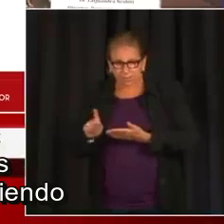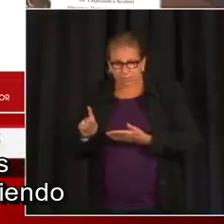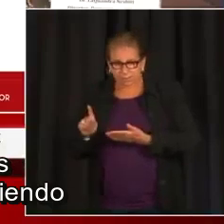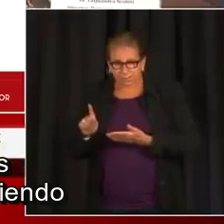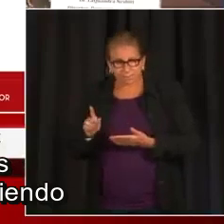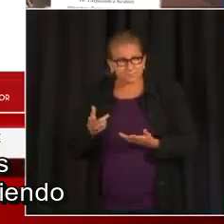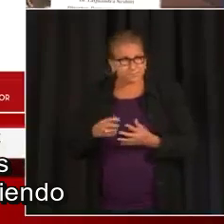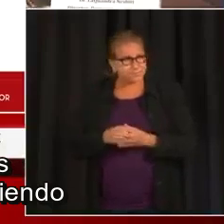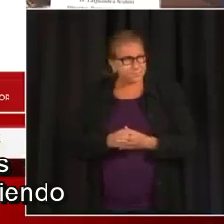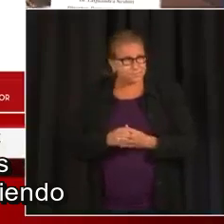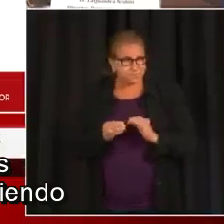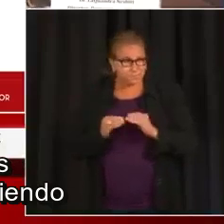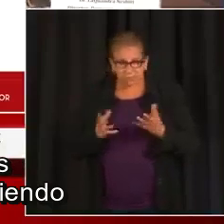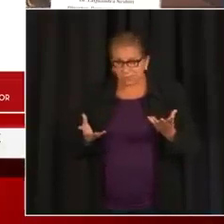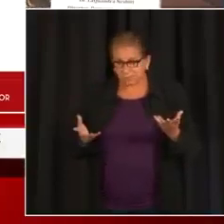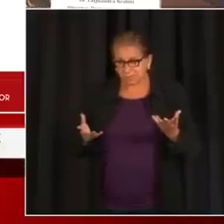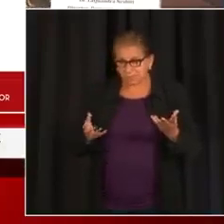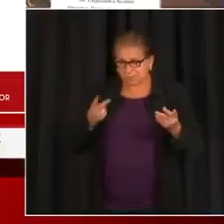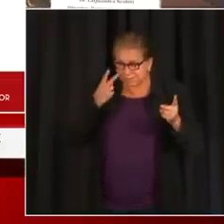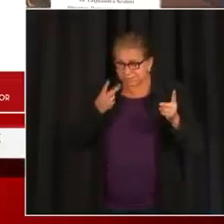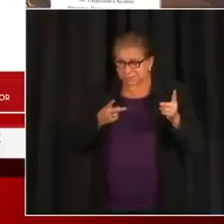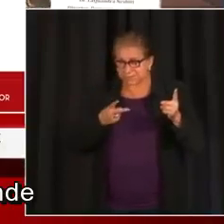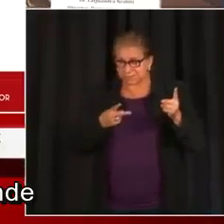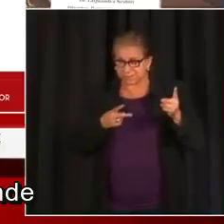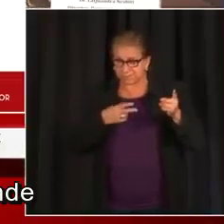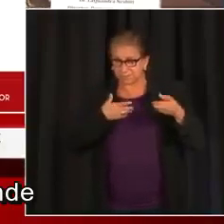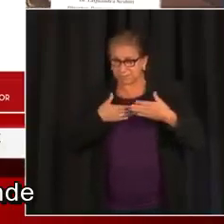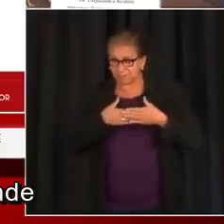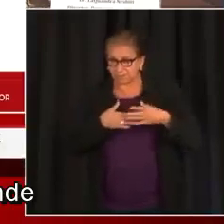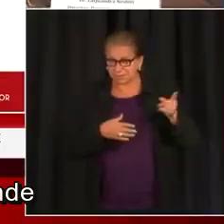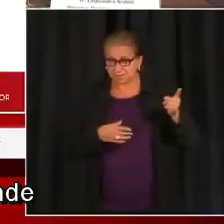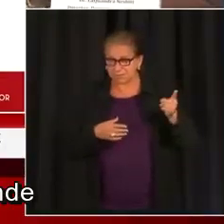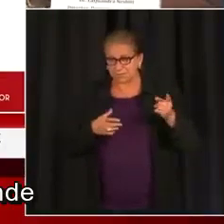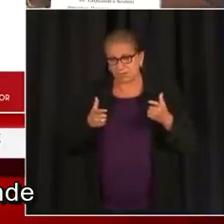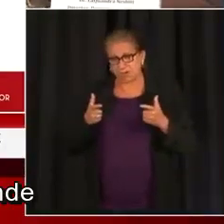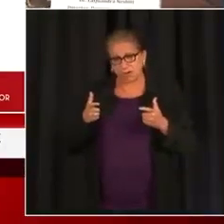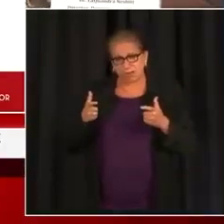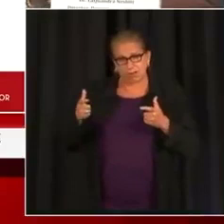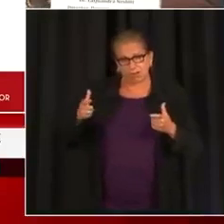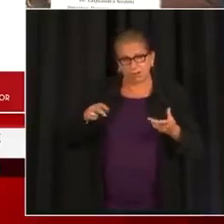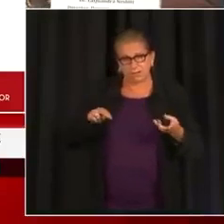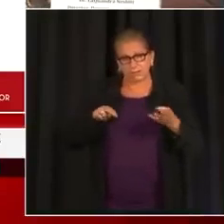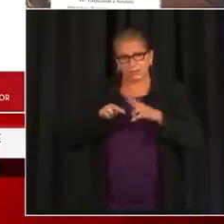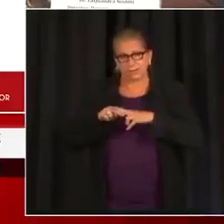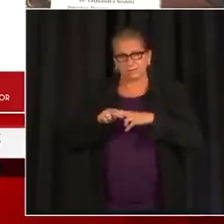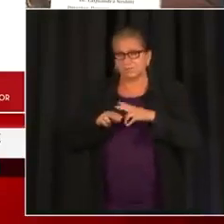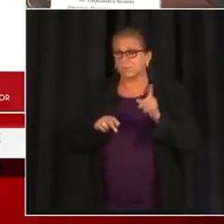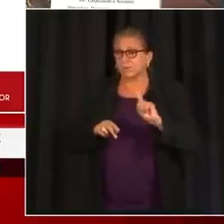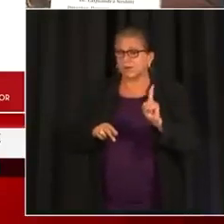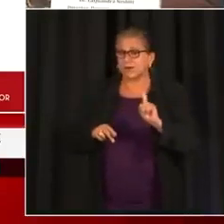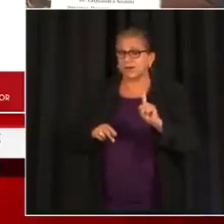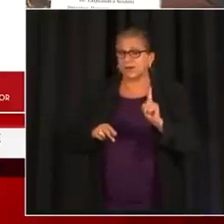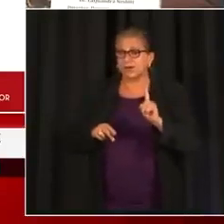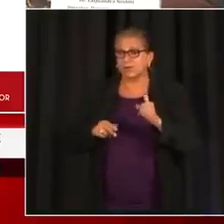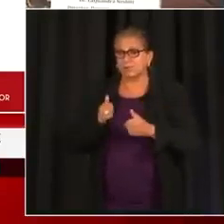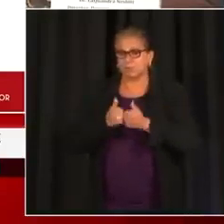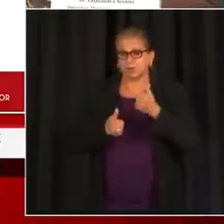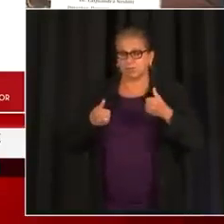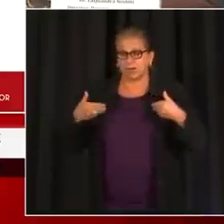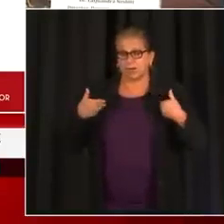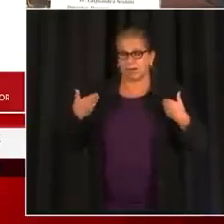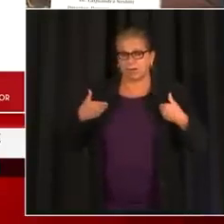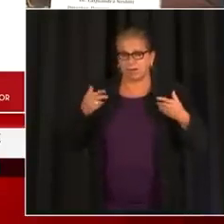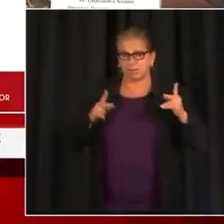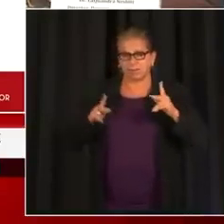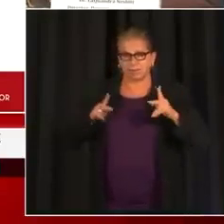términos de las tendencias que estamos viendo es que el incremento más grande se le atribuye a los